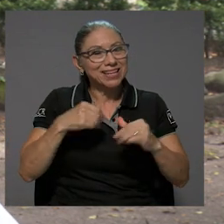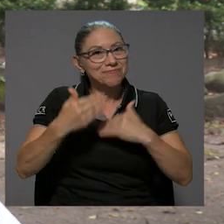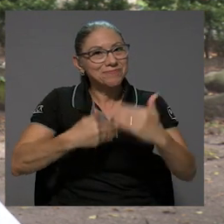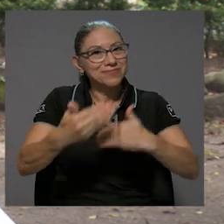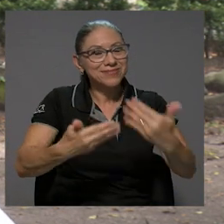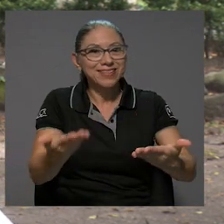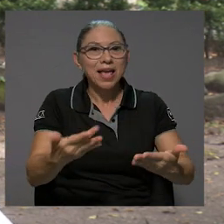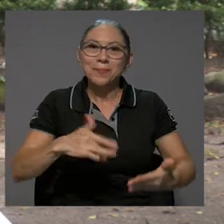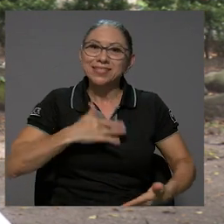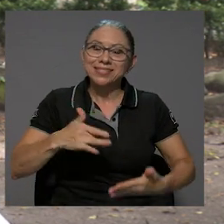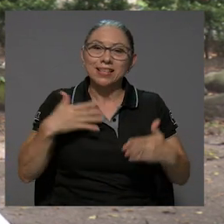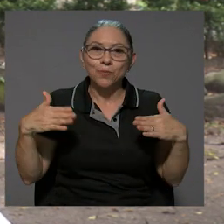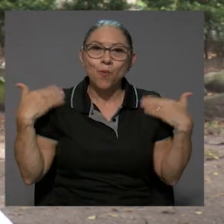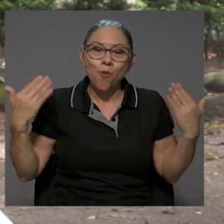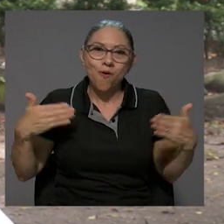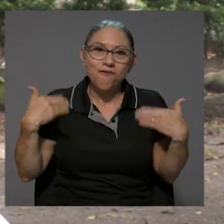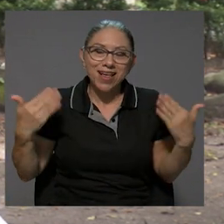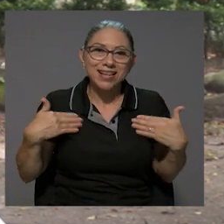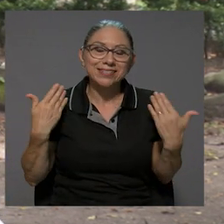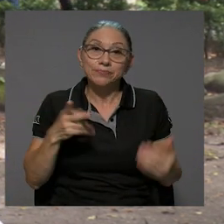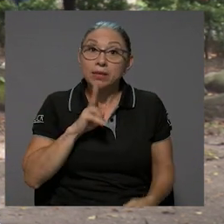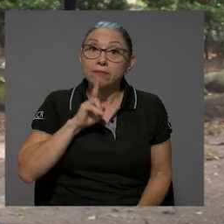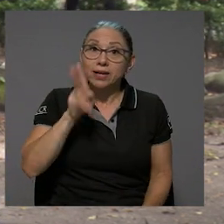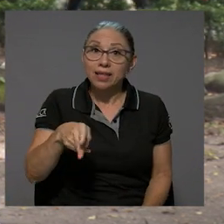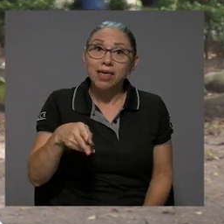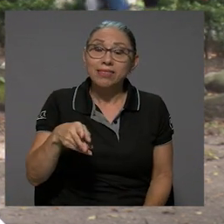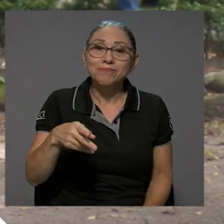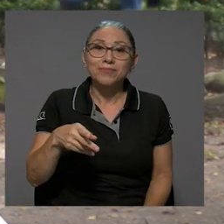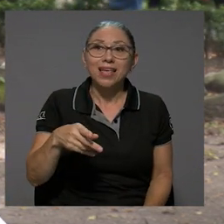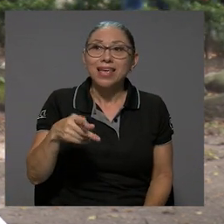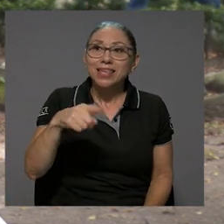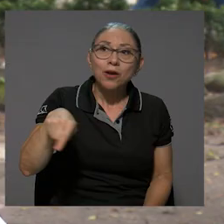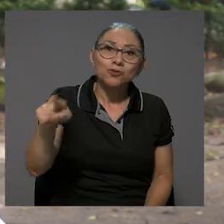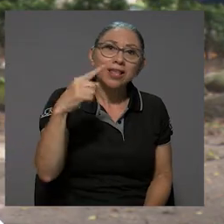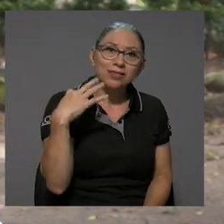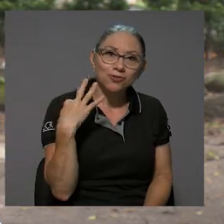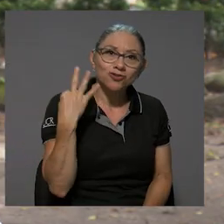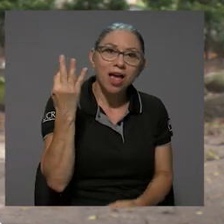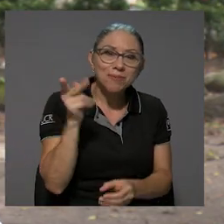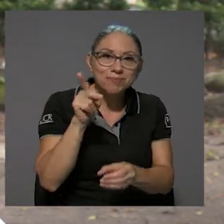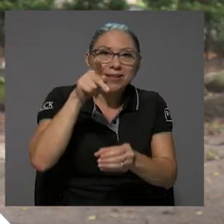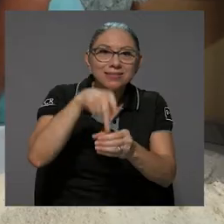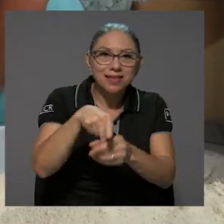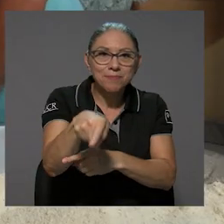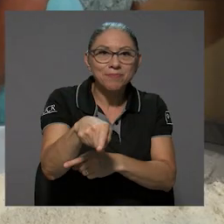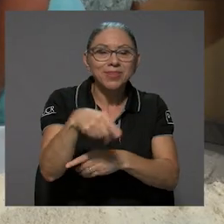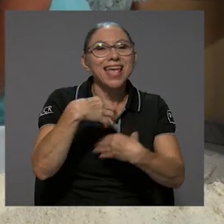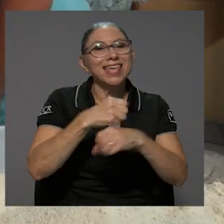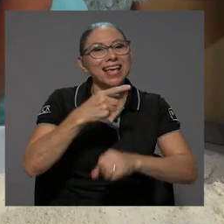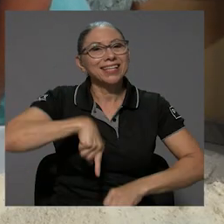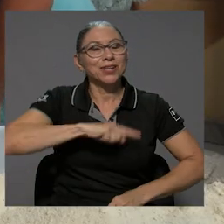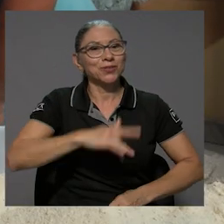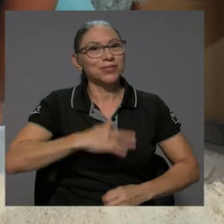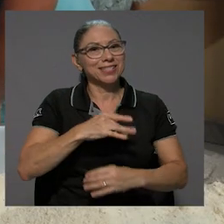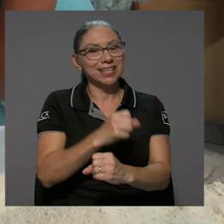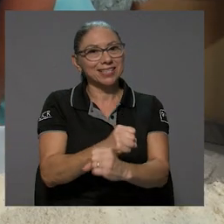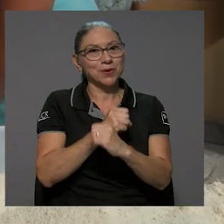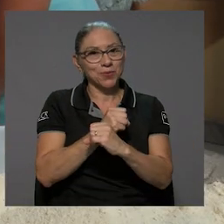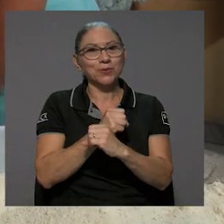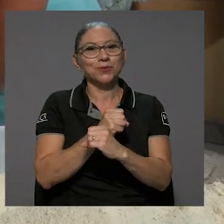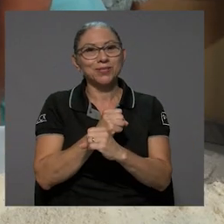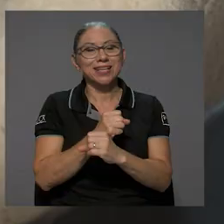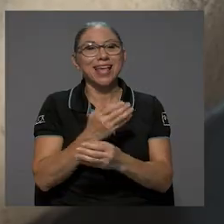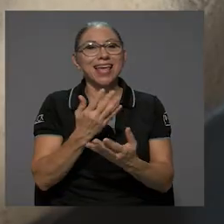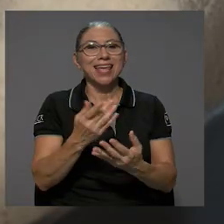¿verdad? Y me siento muy feliz de verdad que nos participen, nos llamen y esto nos hace sentirnos